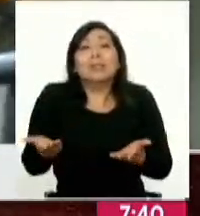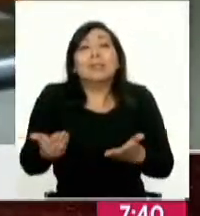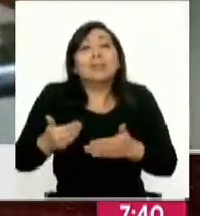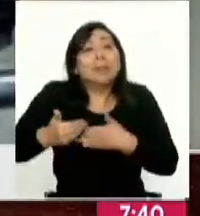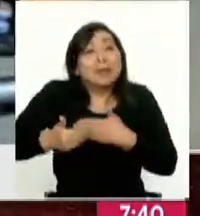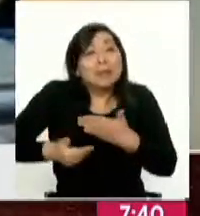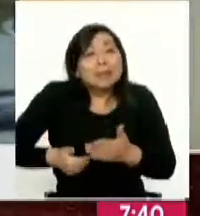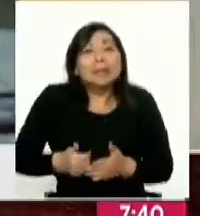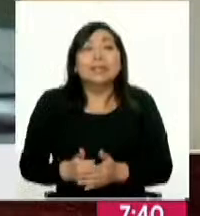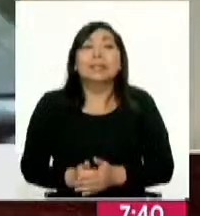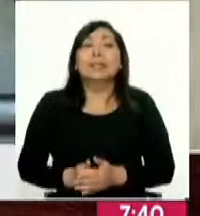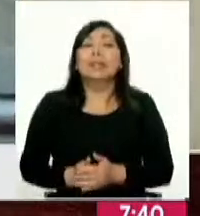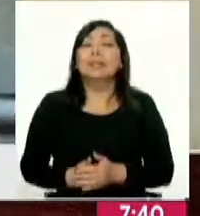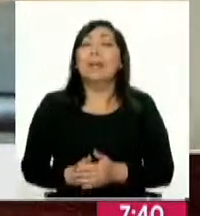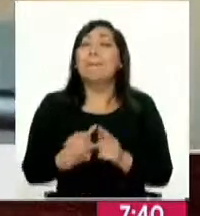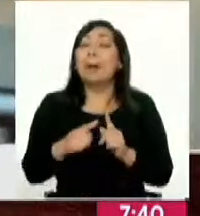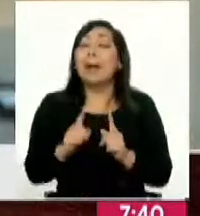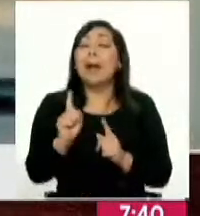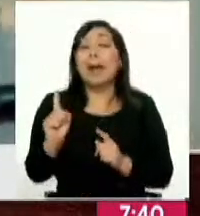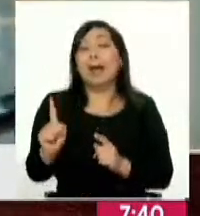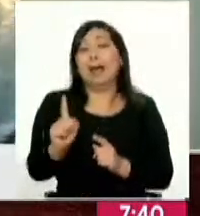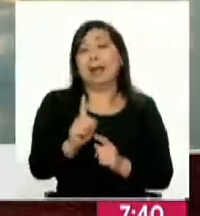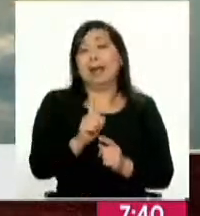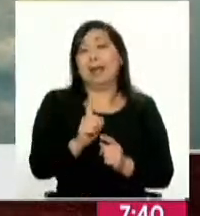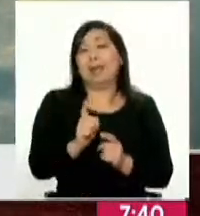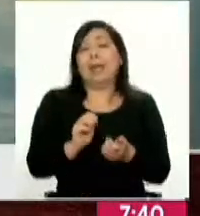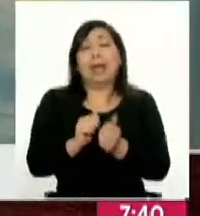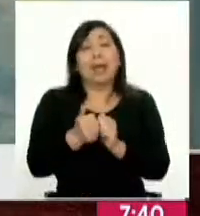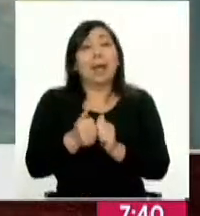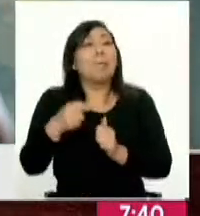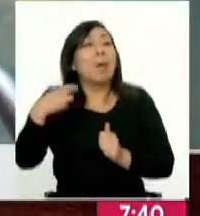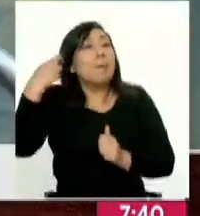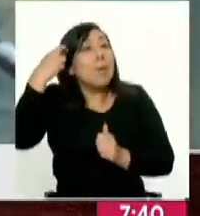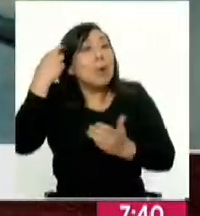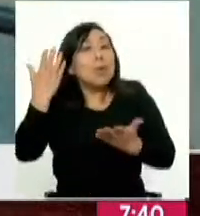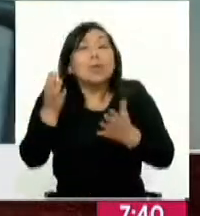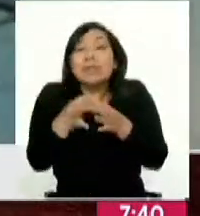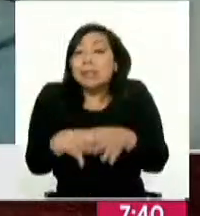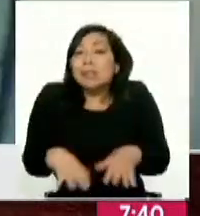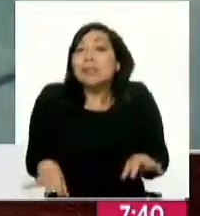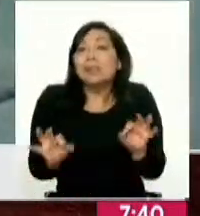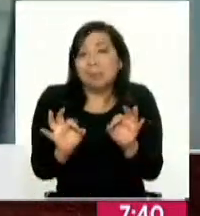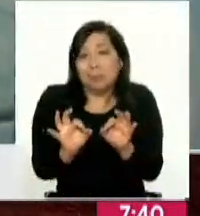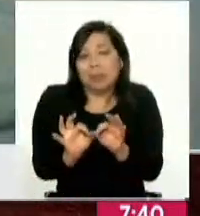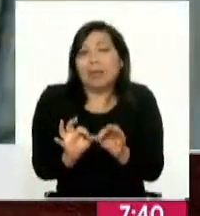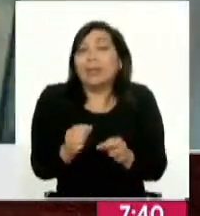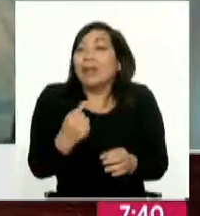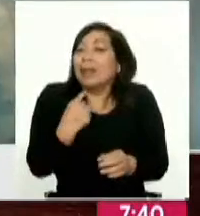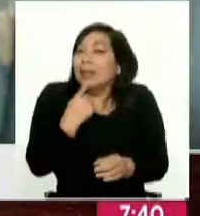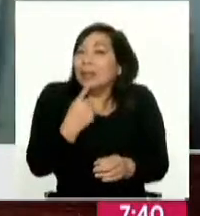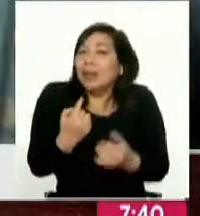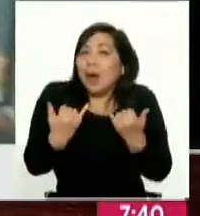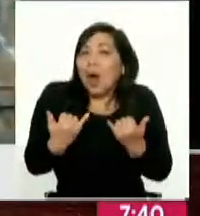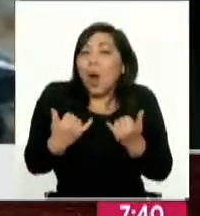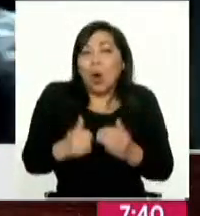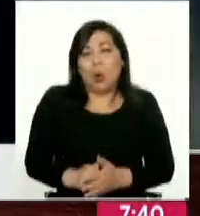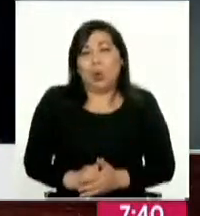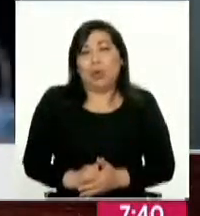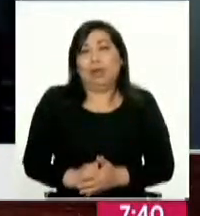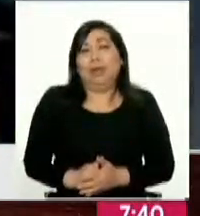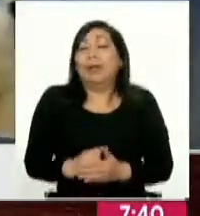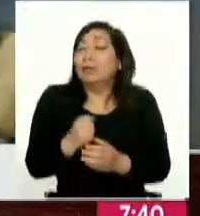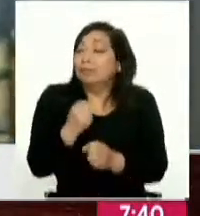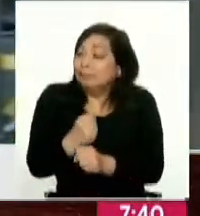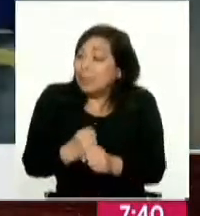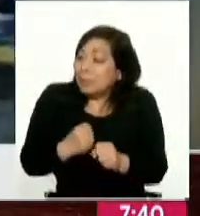valga el término, entre comillas, a cada cambio político. Pero es importante que lo que te puedo decir en este momento es que estamos